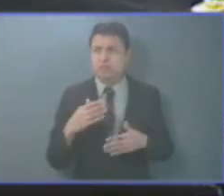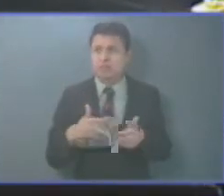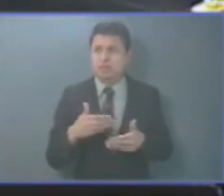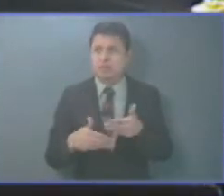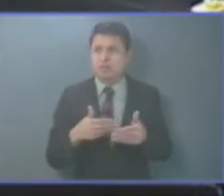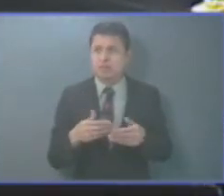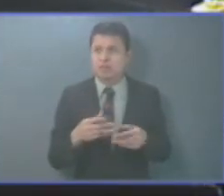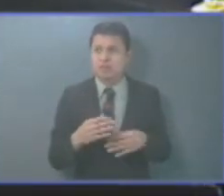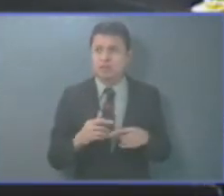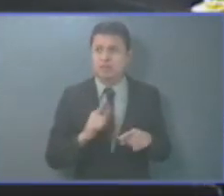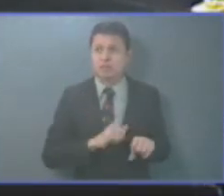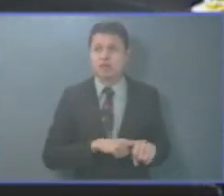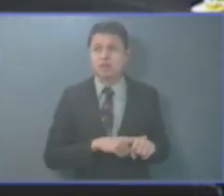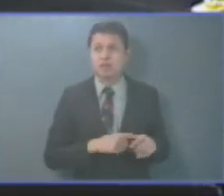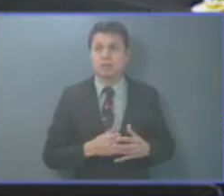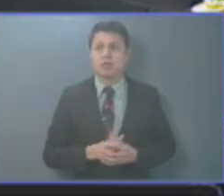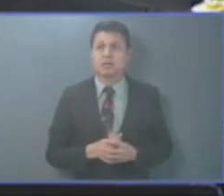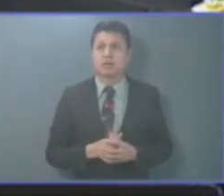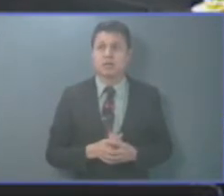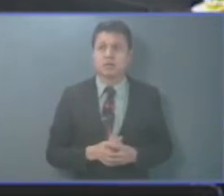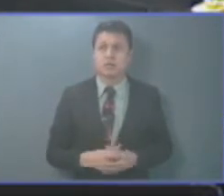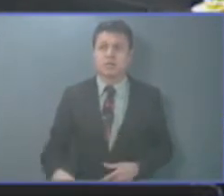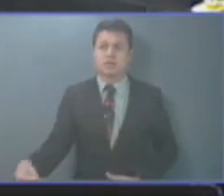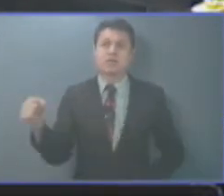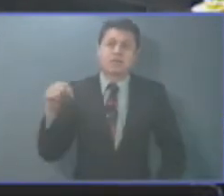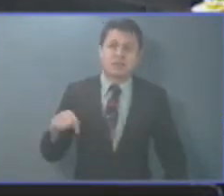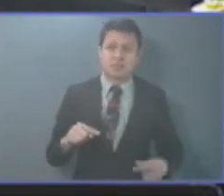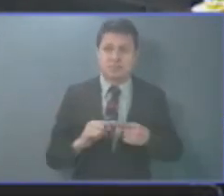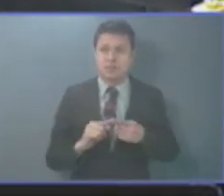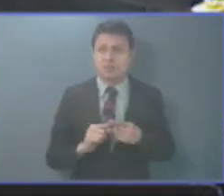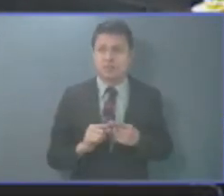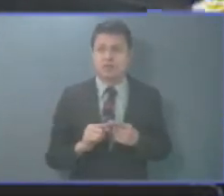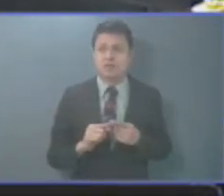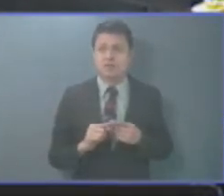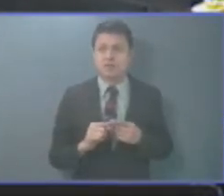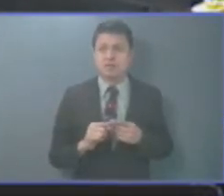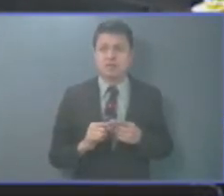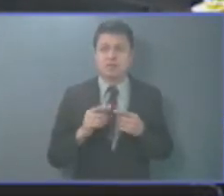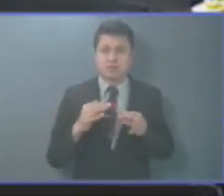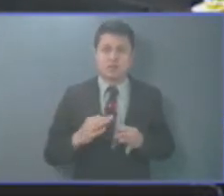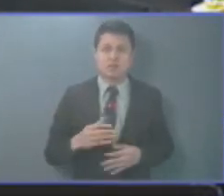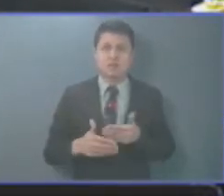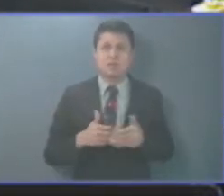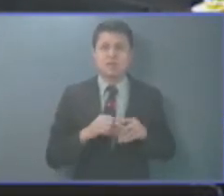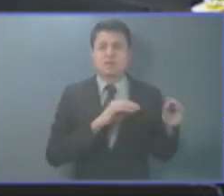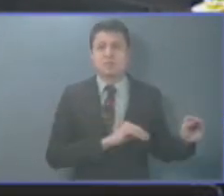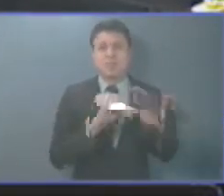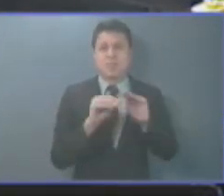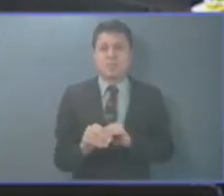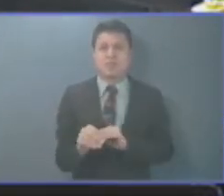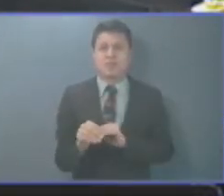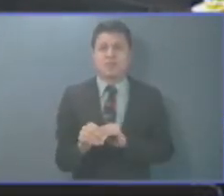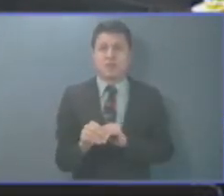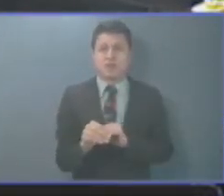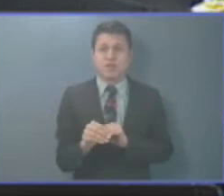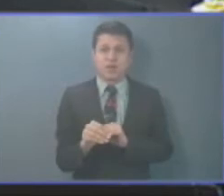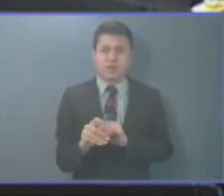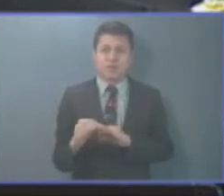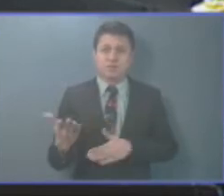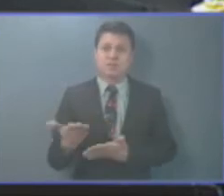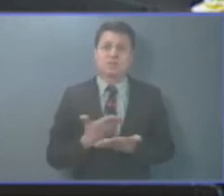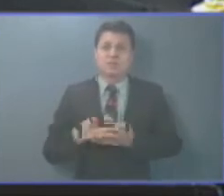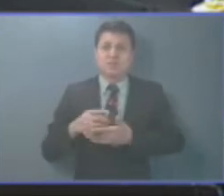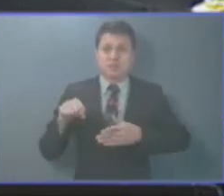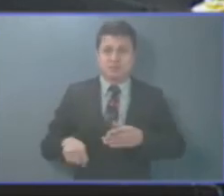300, sobre la guerra de las Termópilas contra los persas, evento que salvó lo que con el pasar del tiempo sería